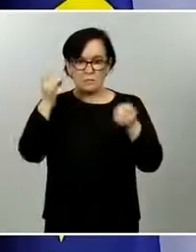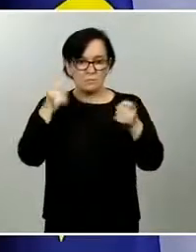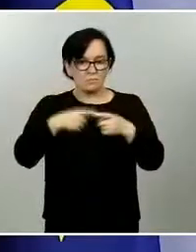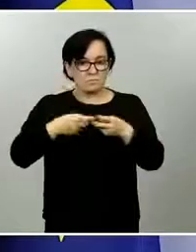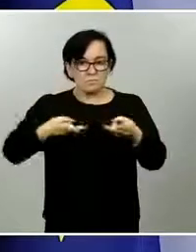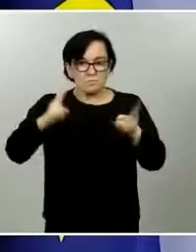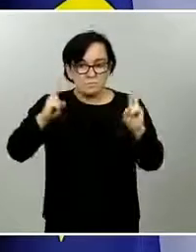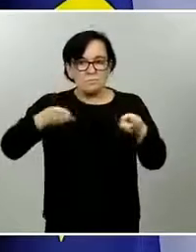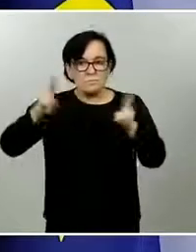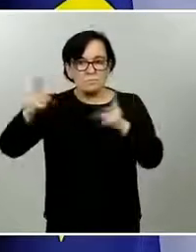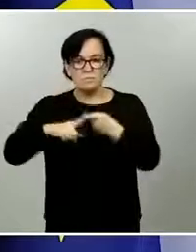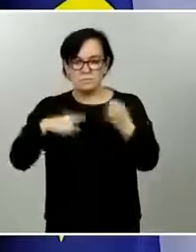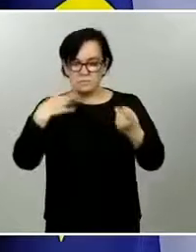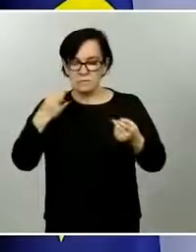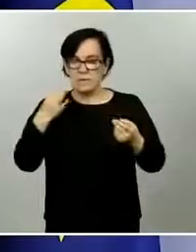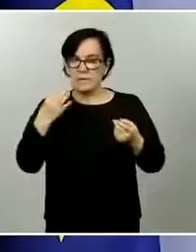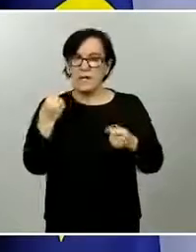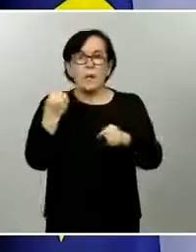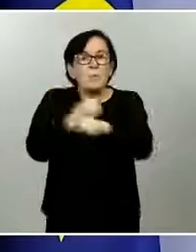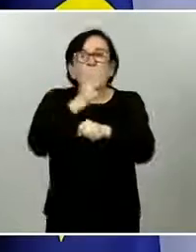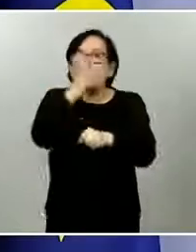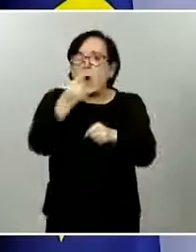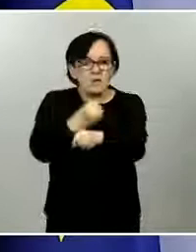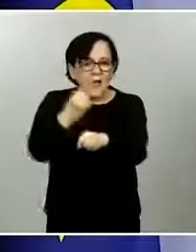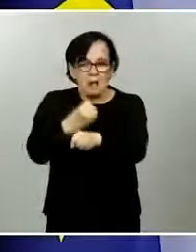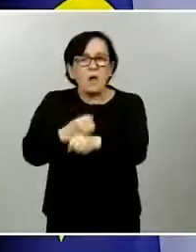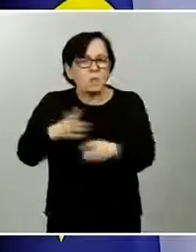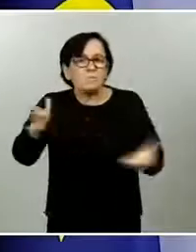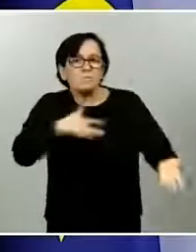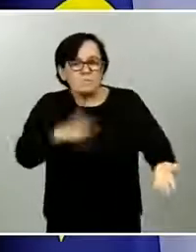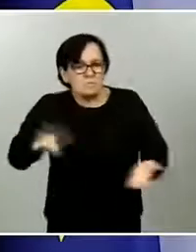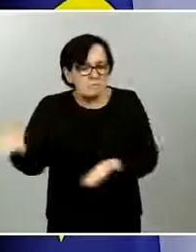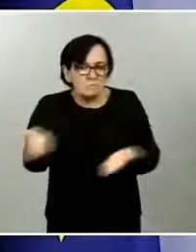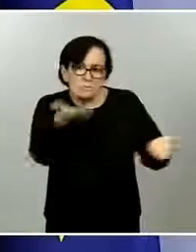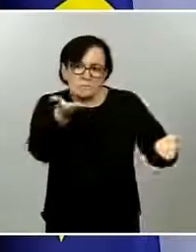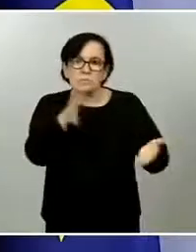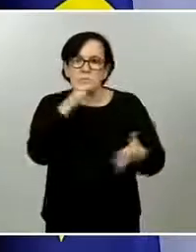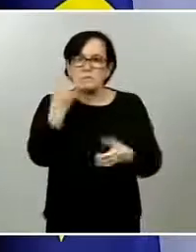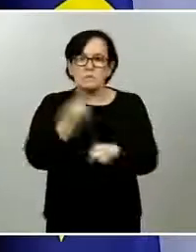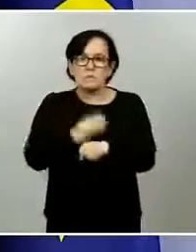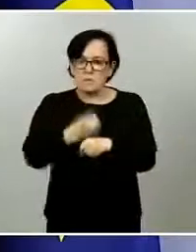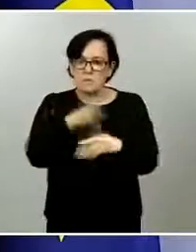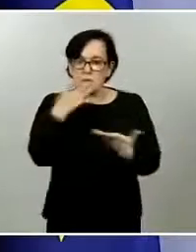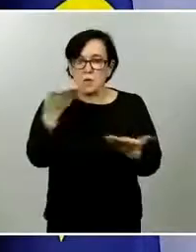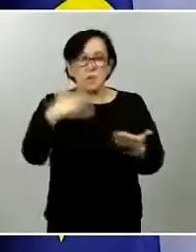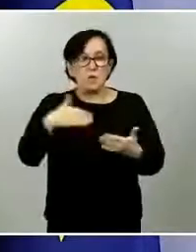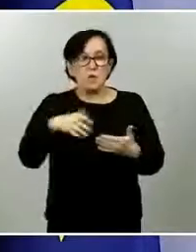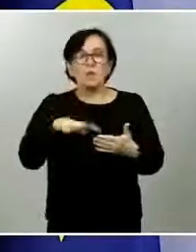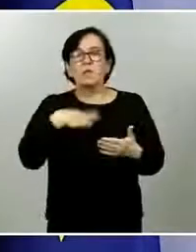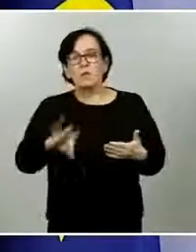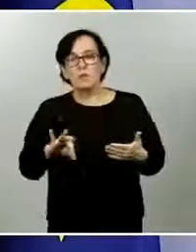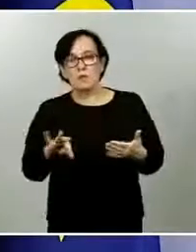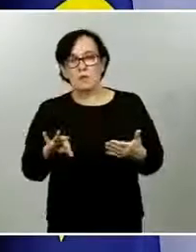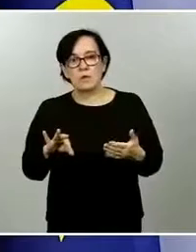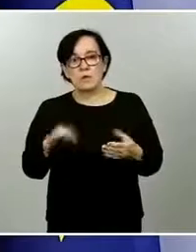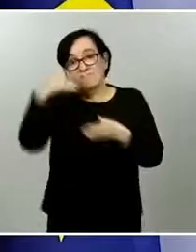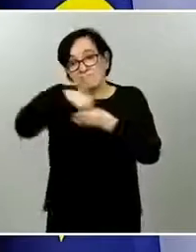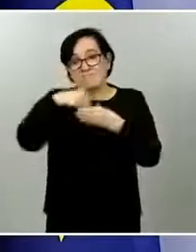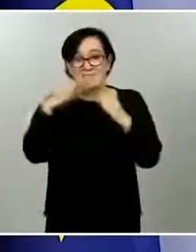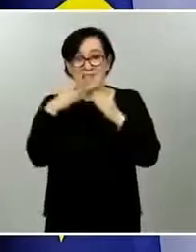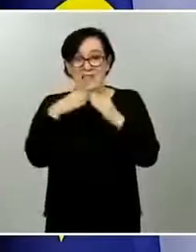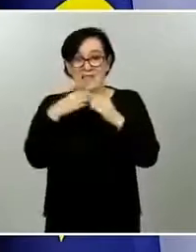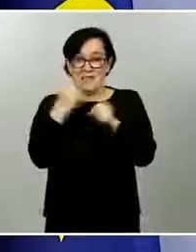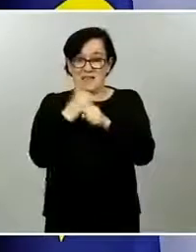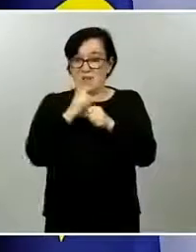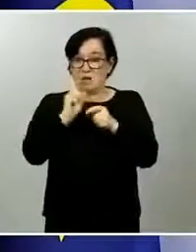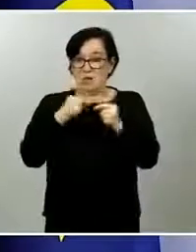vigente como sigue estando vigente ahora pero que estaba únicamente vigente el decreto de alarma siempre aquellas actividades permitidas cuando no requerido